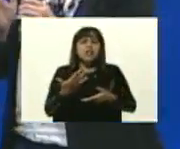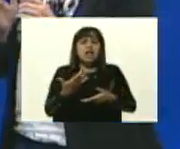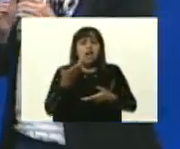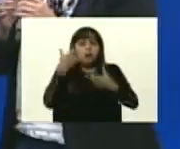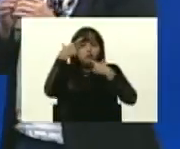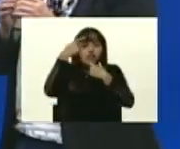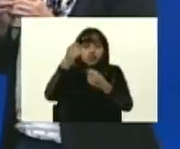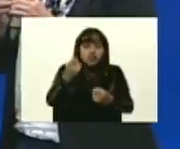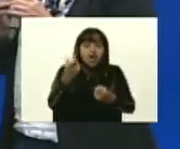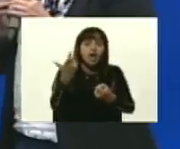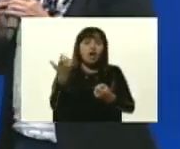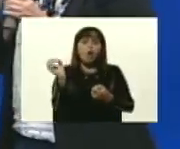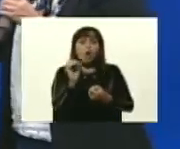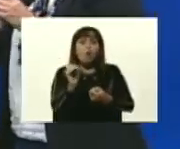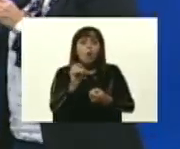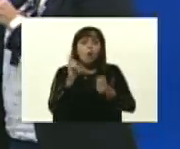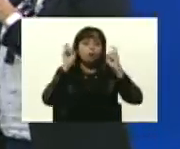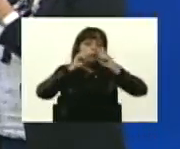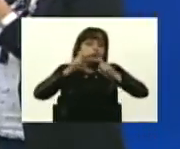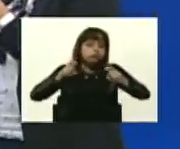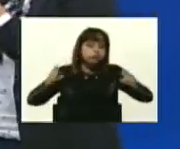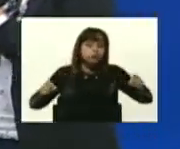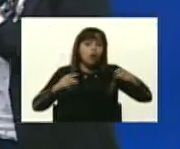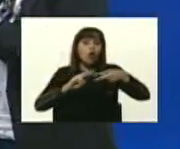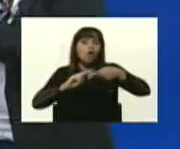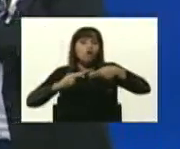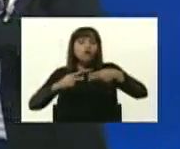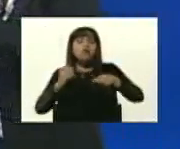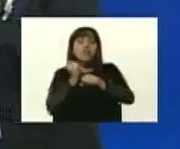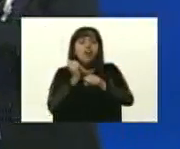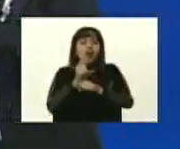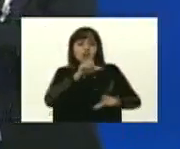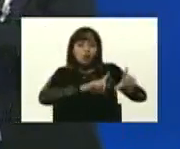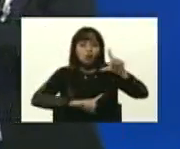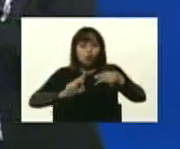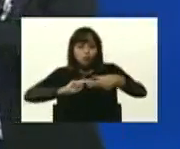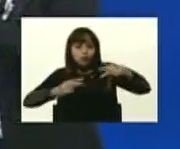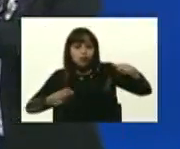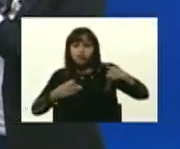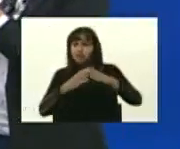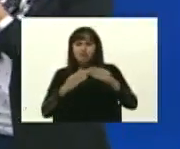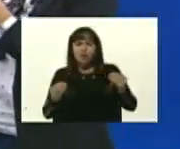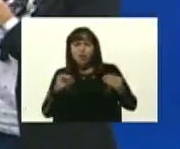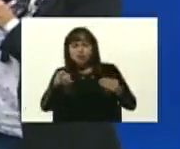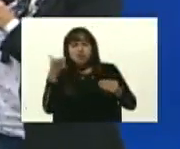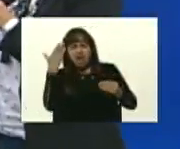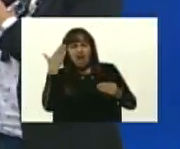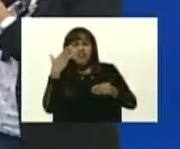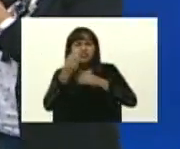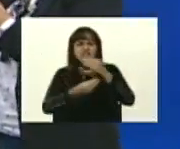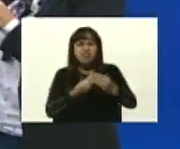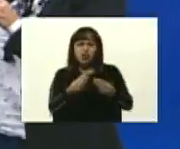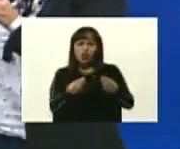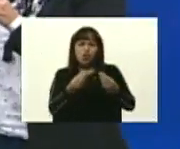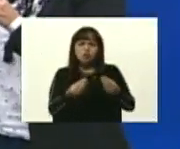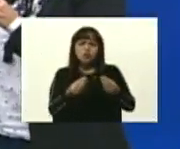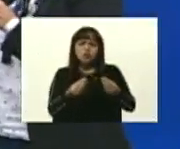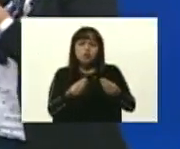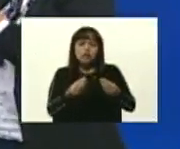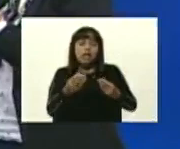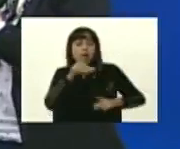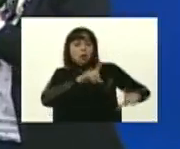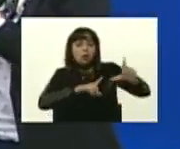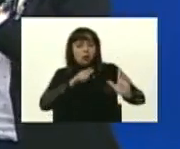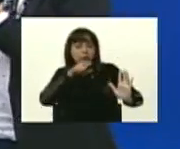formar bioanalistas. Todos los bioanalistas saben hacer esta prueba. Y hasta en el laboratorio más recóndito de